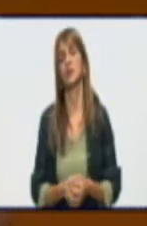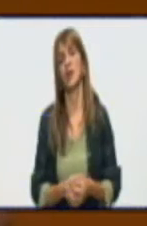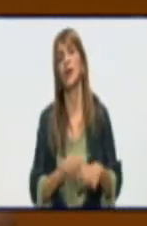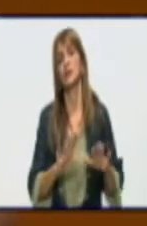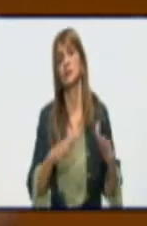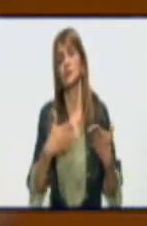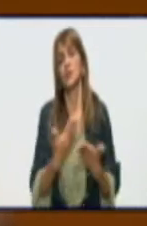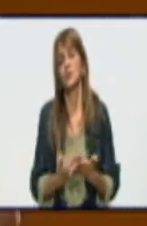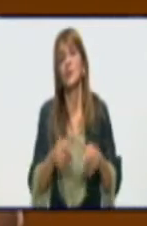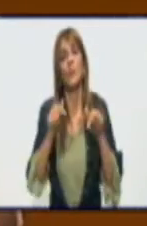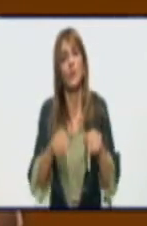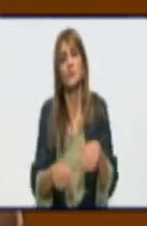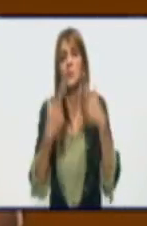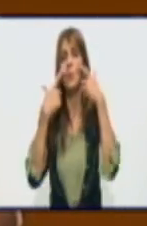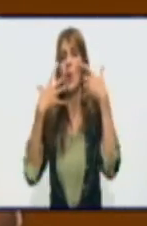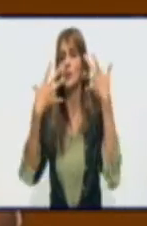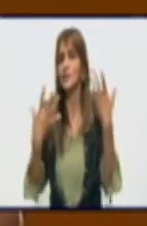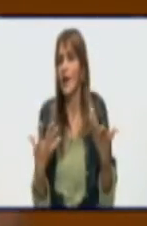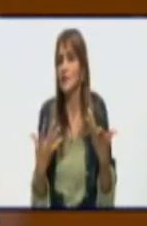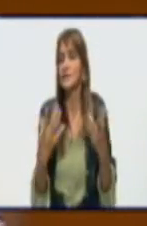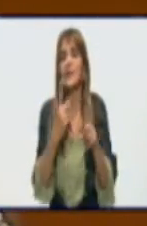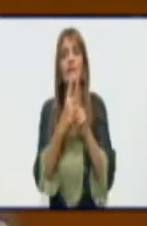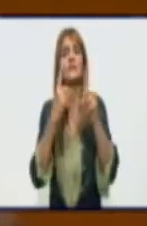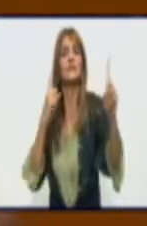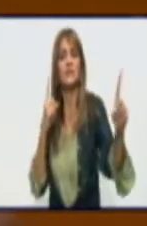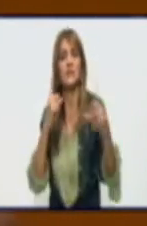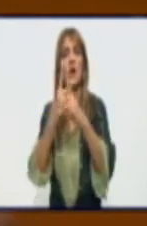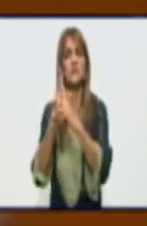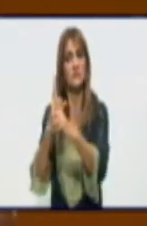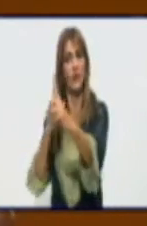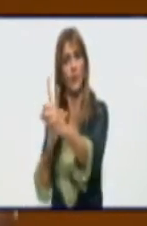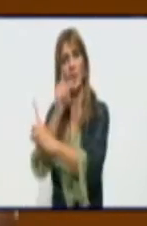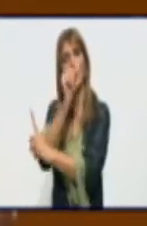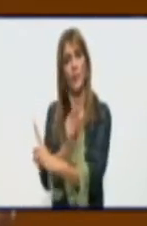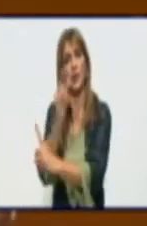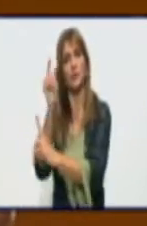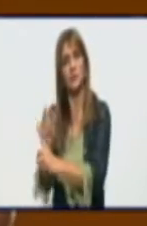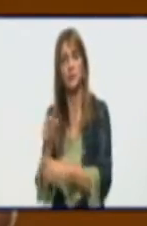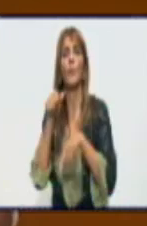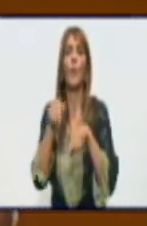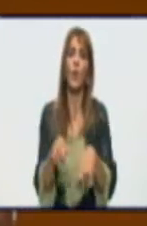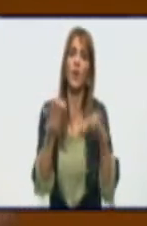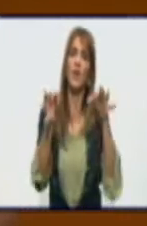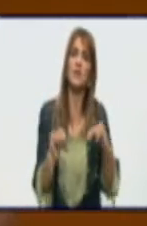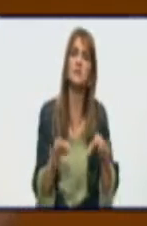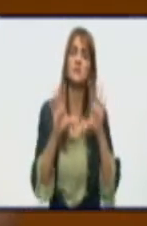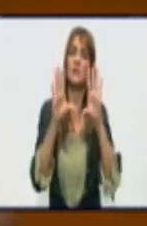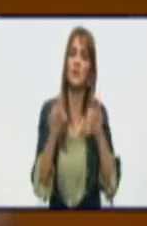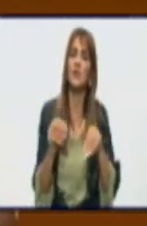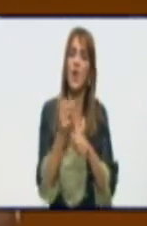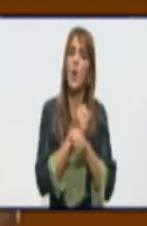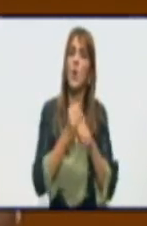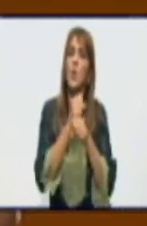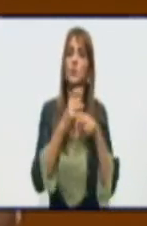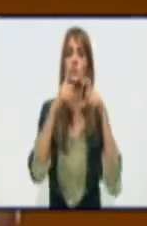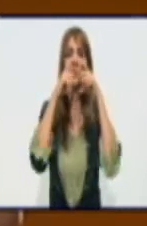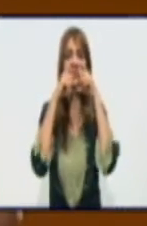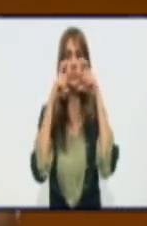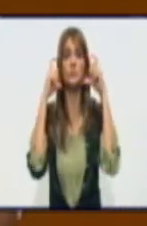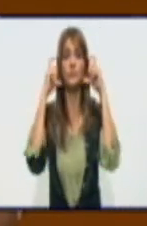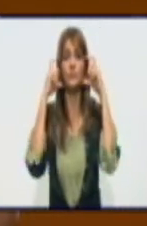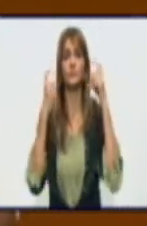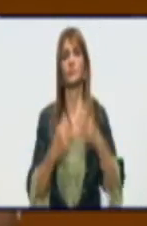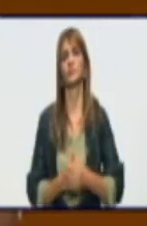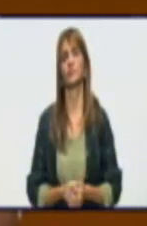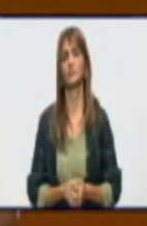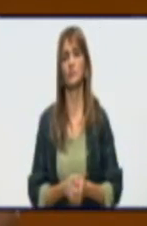Por eso es el distanciamiento físico que hay mantener entre las personas. Por eso en un momento aquí también dije el uso de las mascarillas aquellas famosas, y es por eso, porque hasta de menos